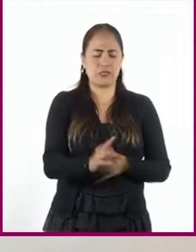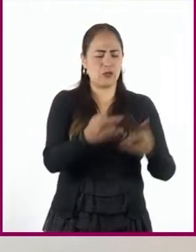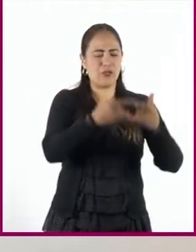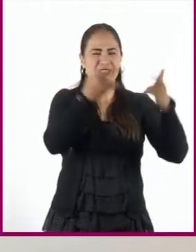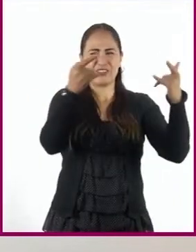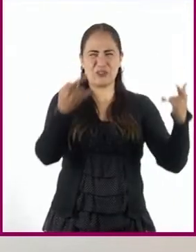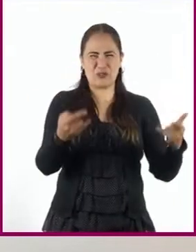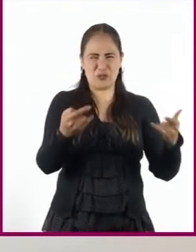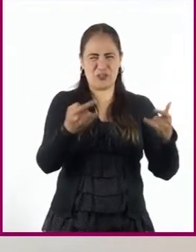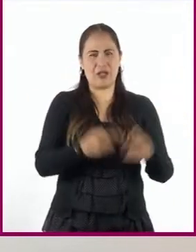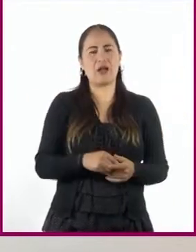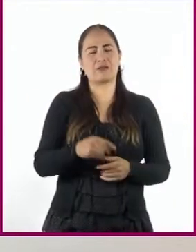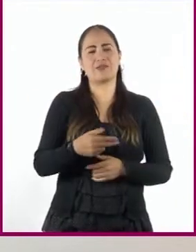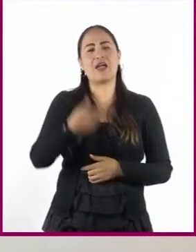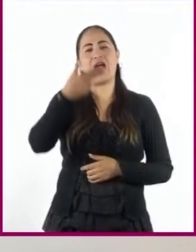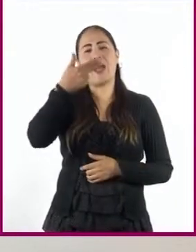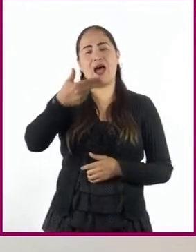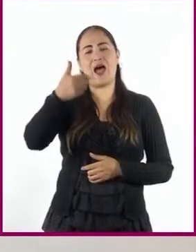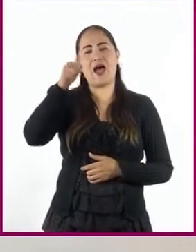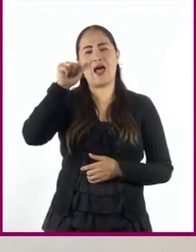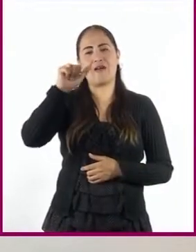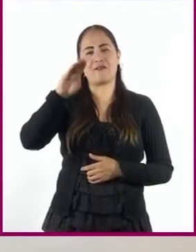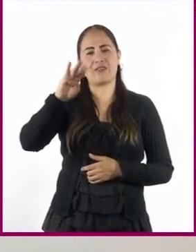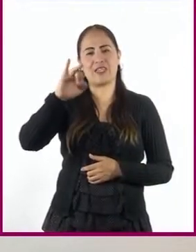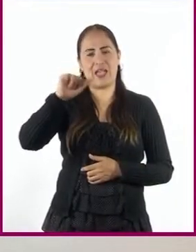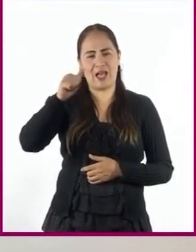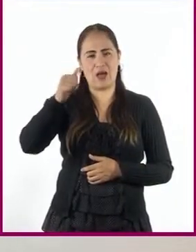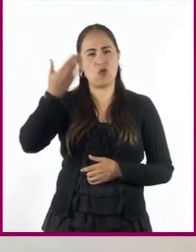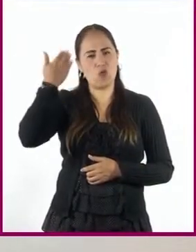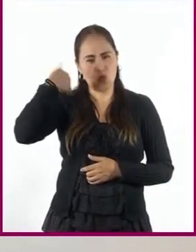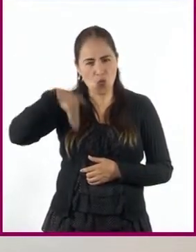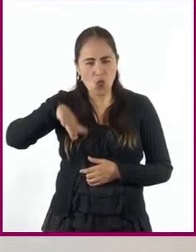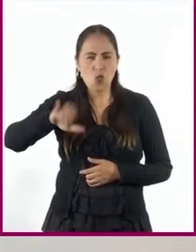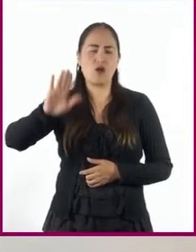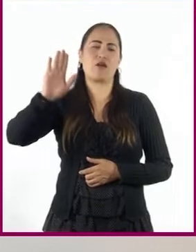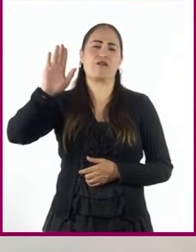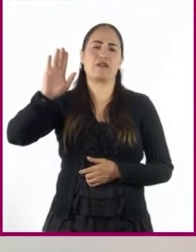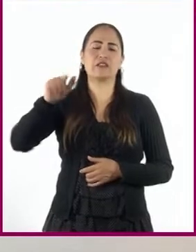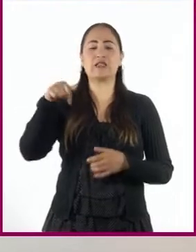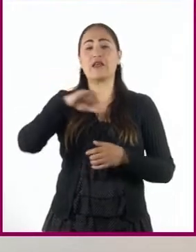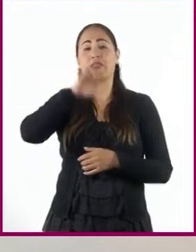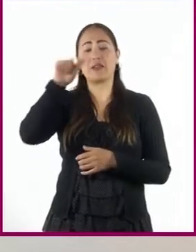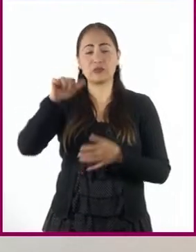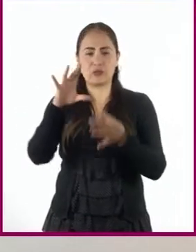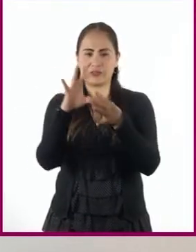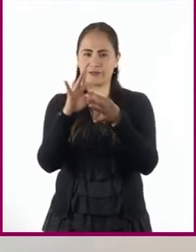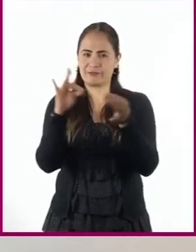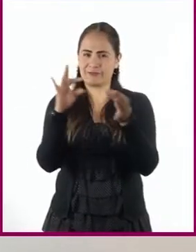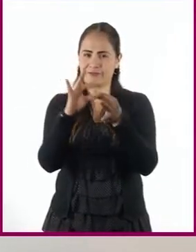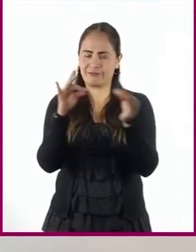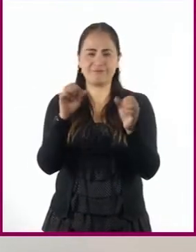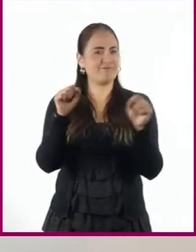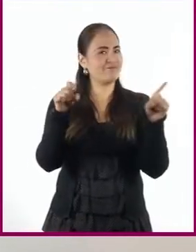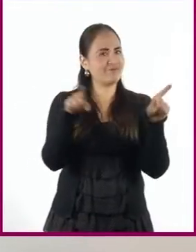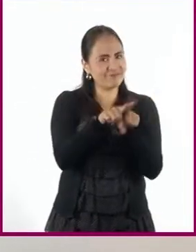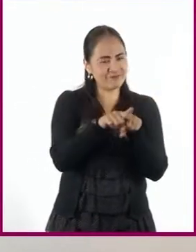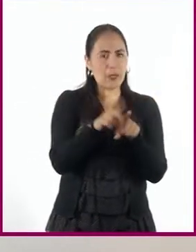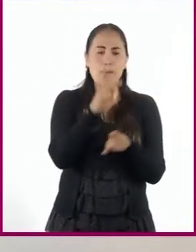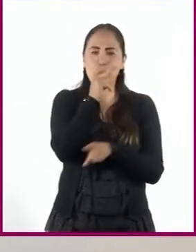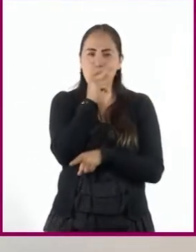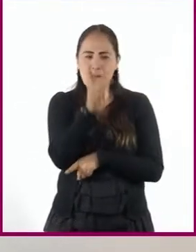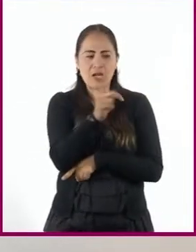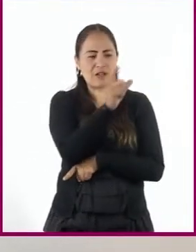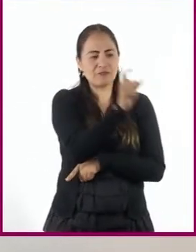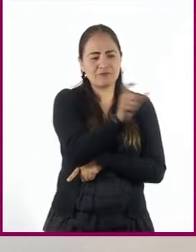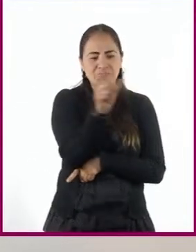dices... Había una vez... Cuando expones una serie de argumentos e ideas, también usas ciertas